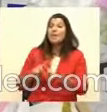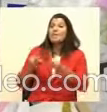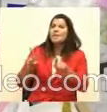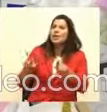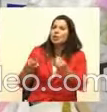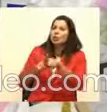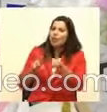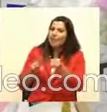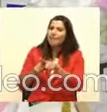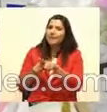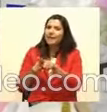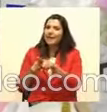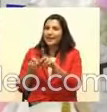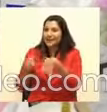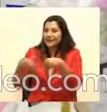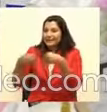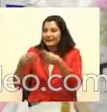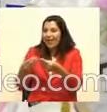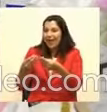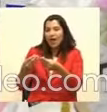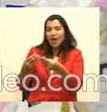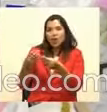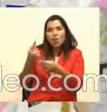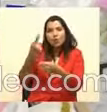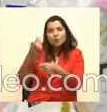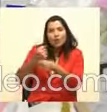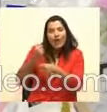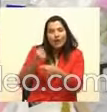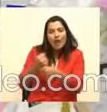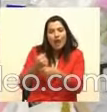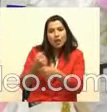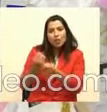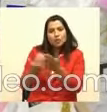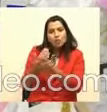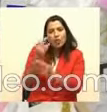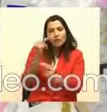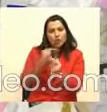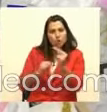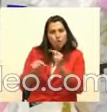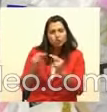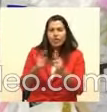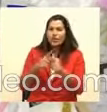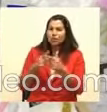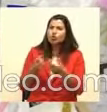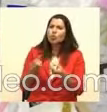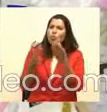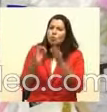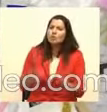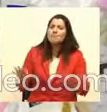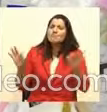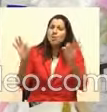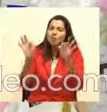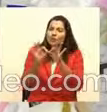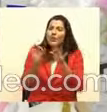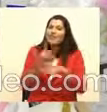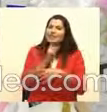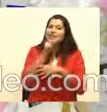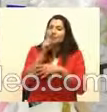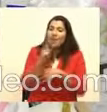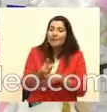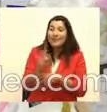uniendo con un trabajo, con un emprendimiento. Entonces, qué importante es realmente tomar estos